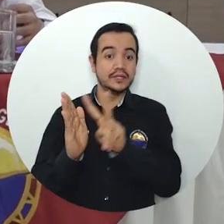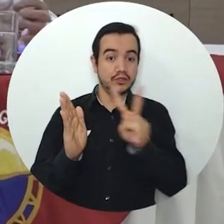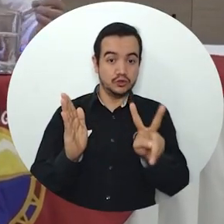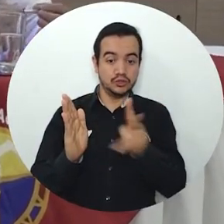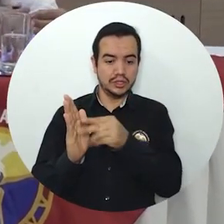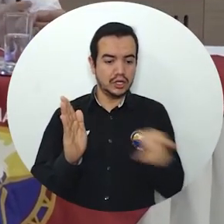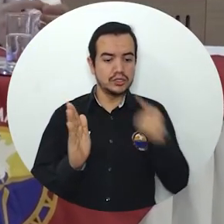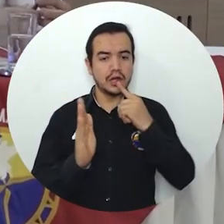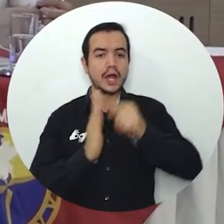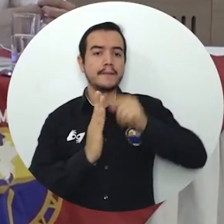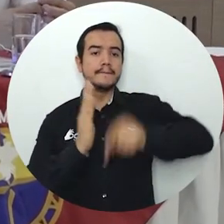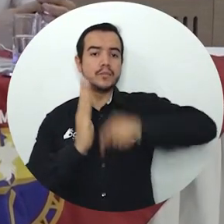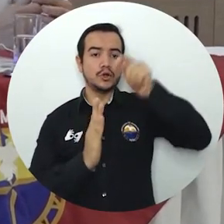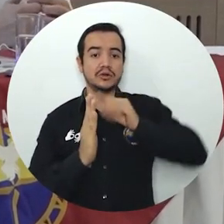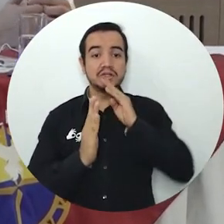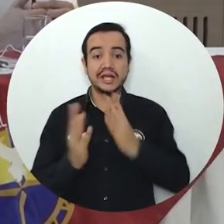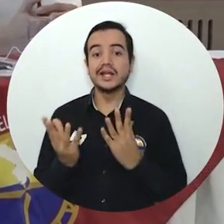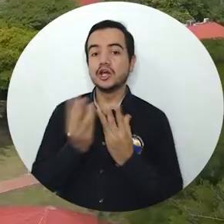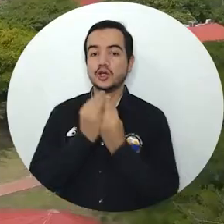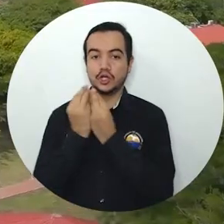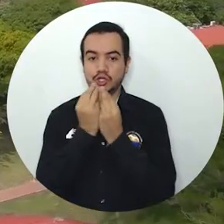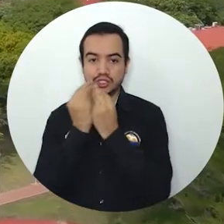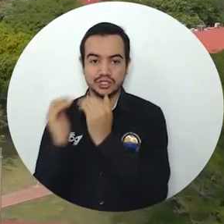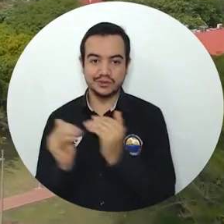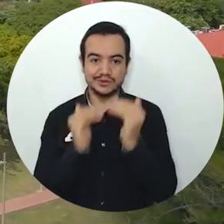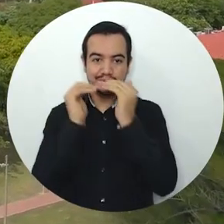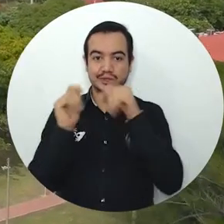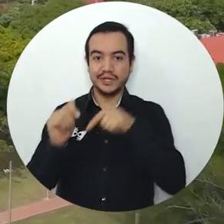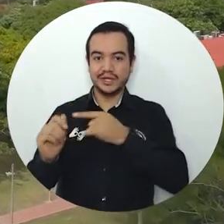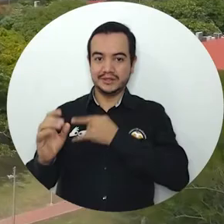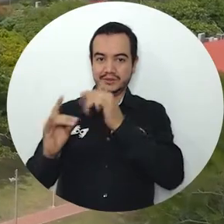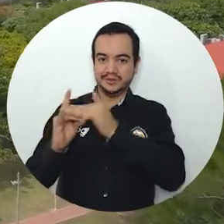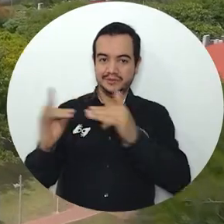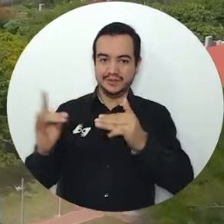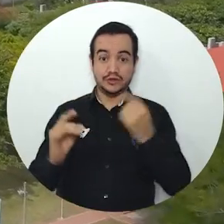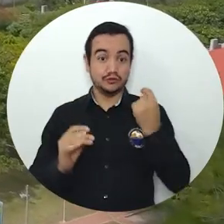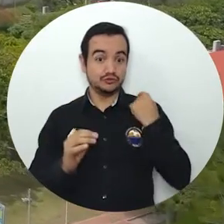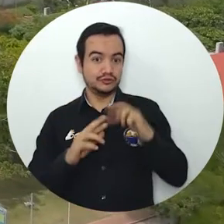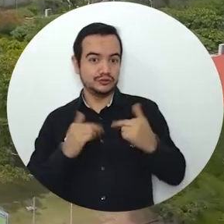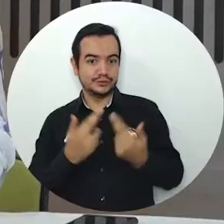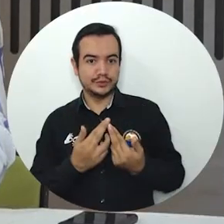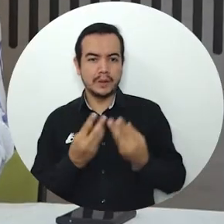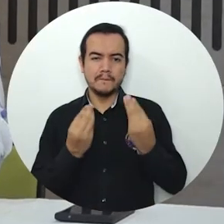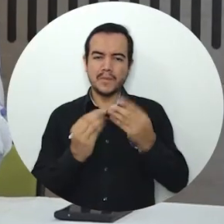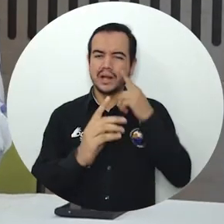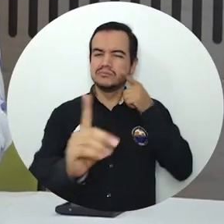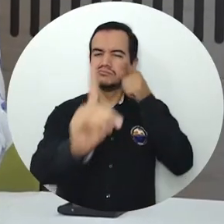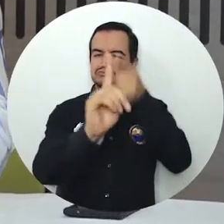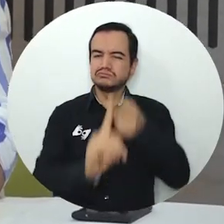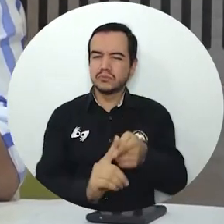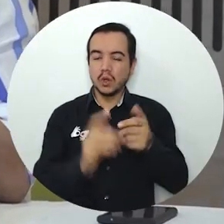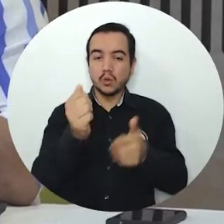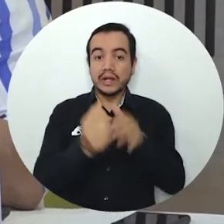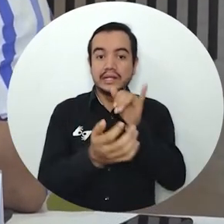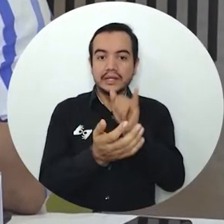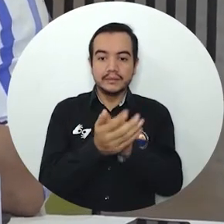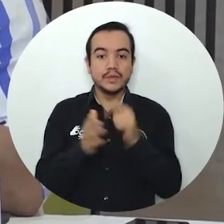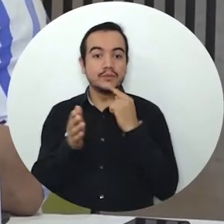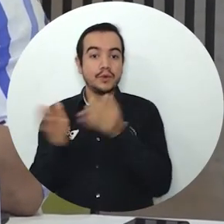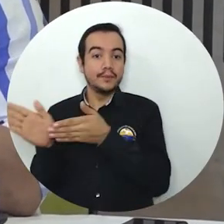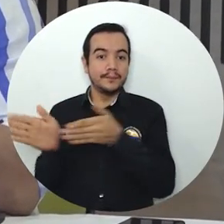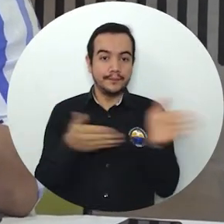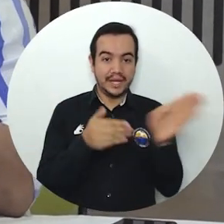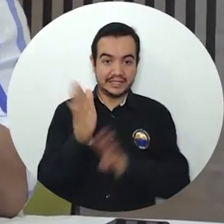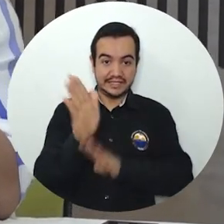por el Consejo Superior de la Universidad del Magdalena durante la última sesión de este año, con el que se busca cumplir con las metas